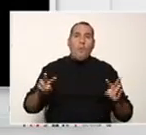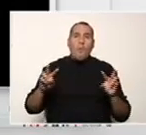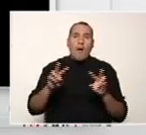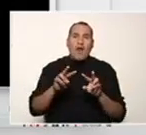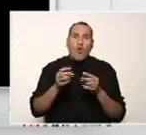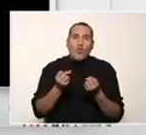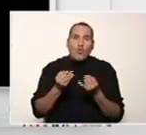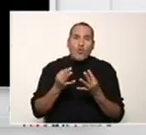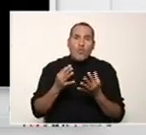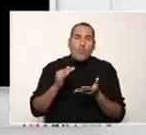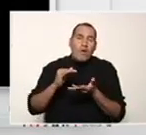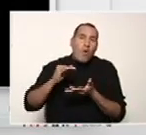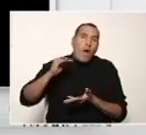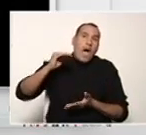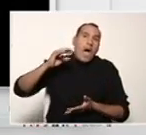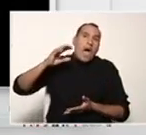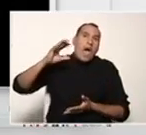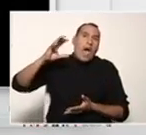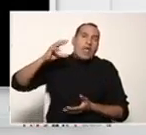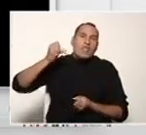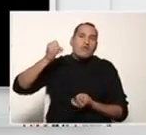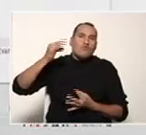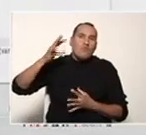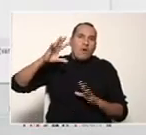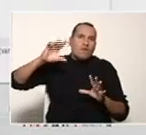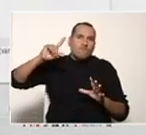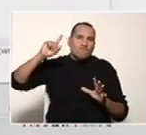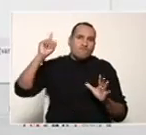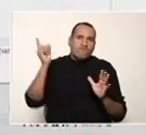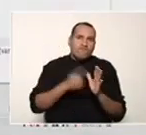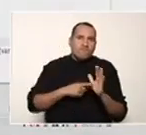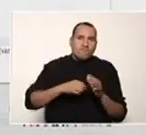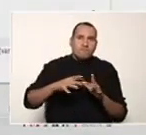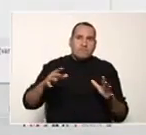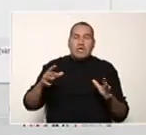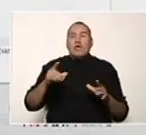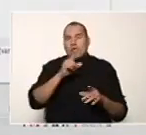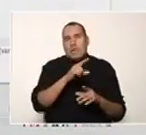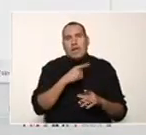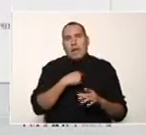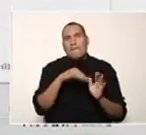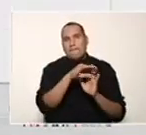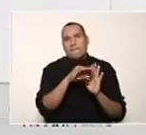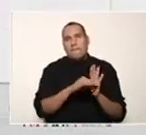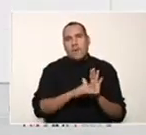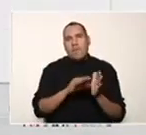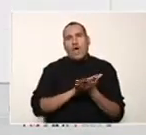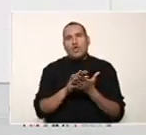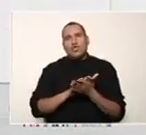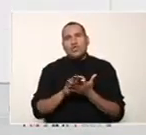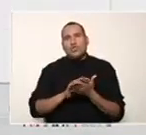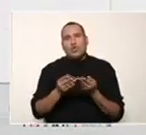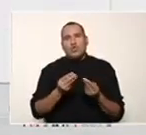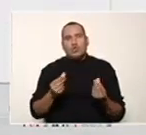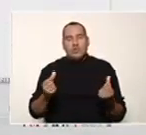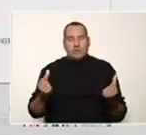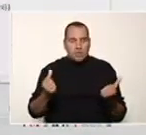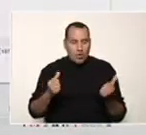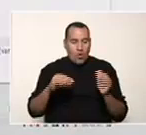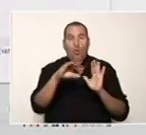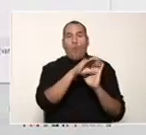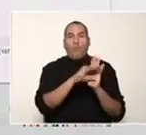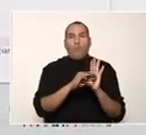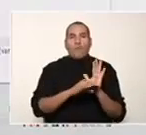Python simplemente lo que hace es resolver la programación sin ningún tipo de problema fíjense acá un programa bastante sencillo